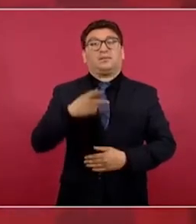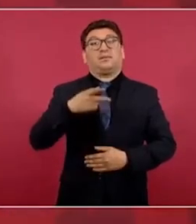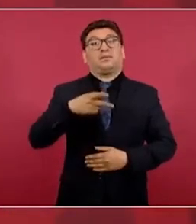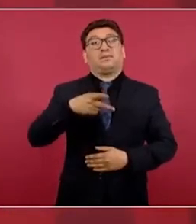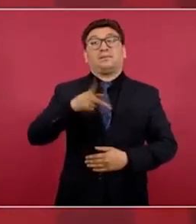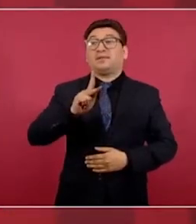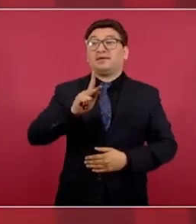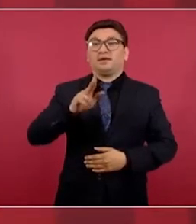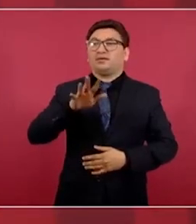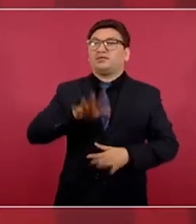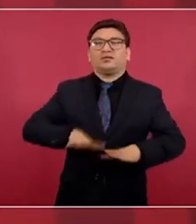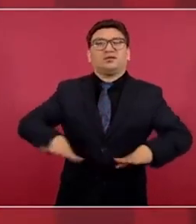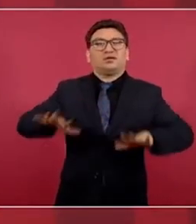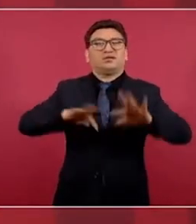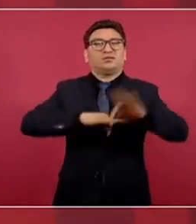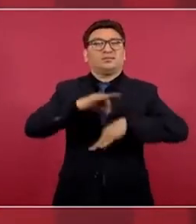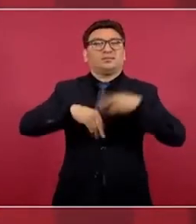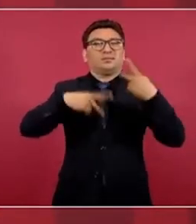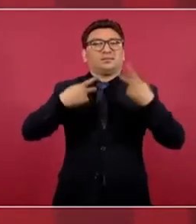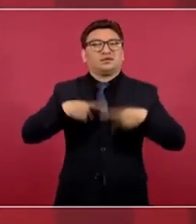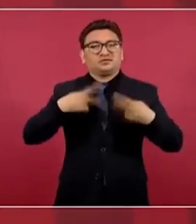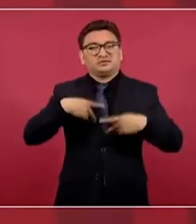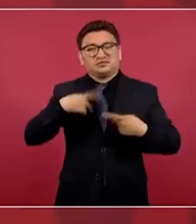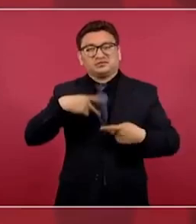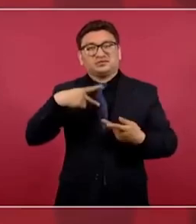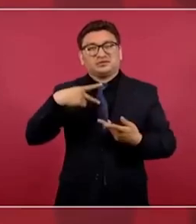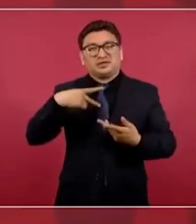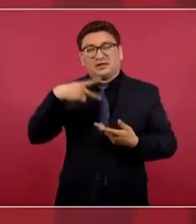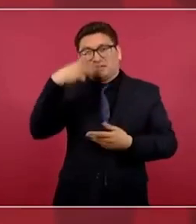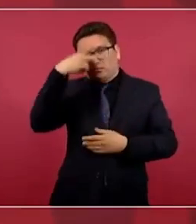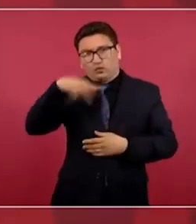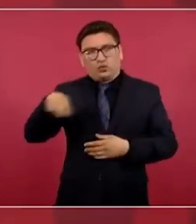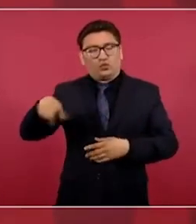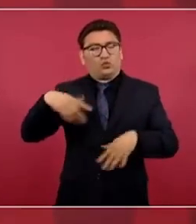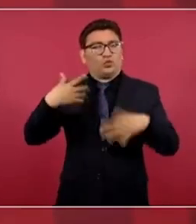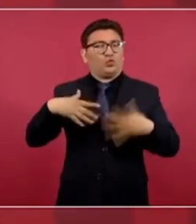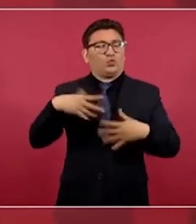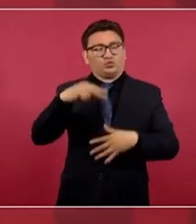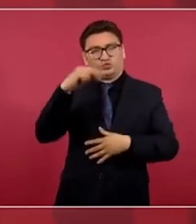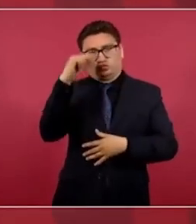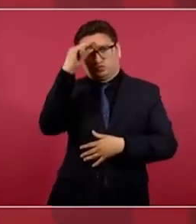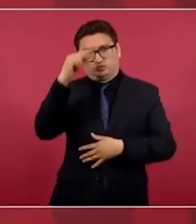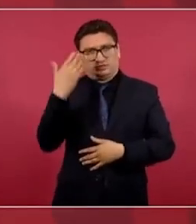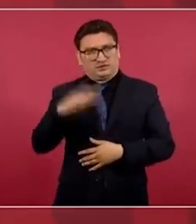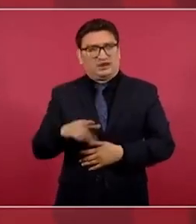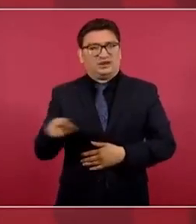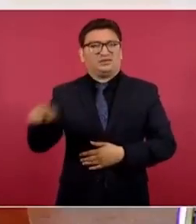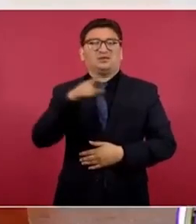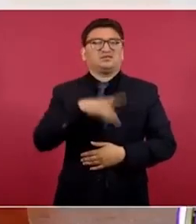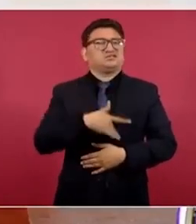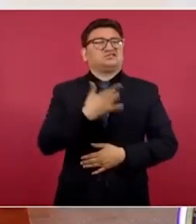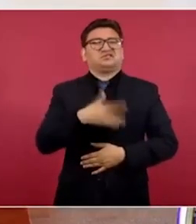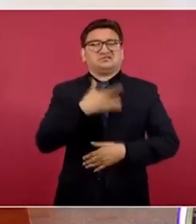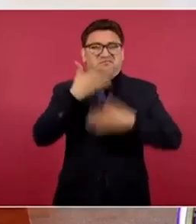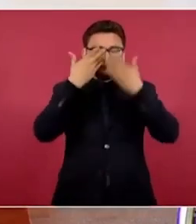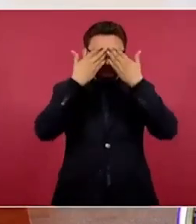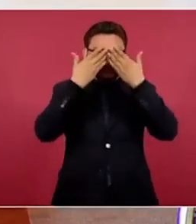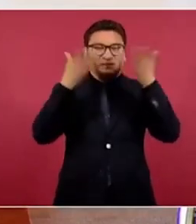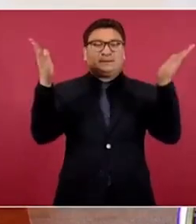que es mucha pieza, muy consciente.